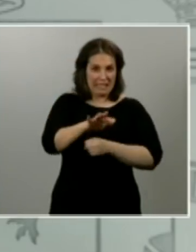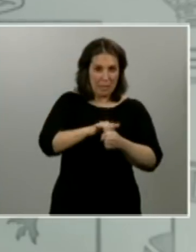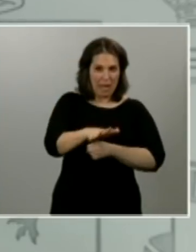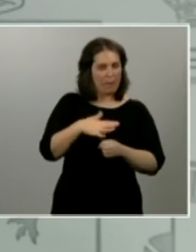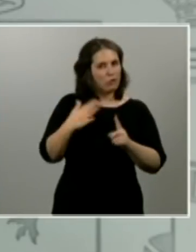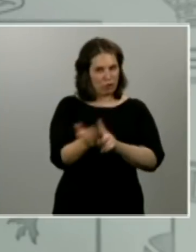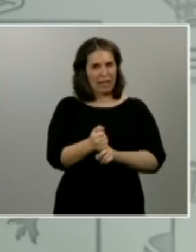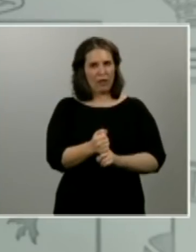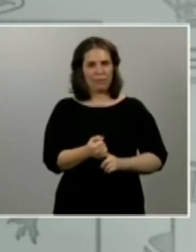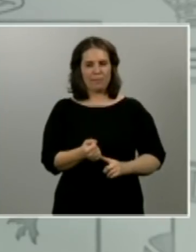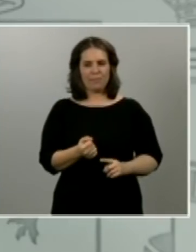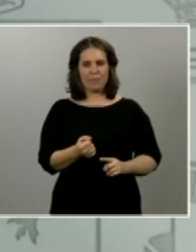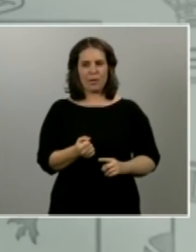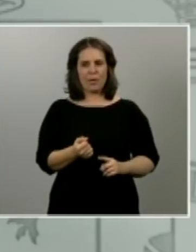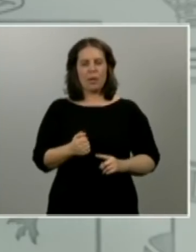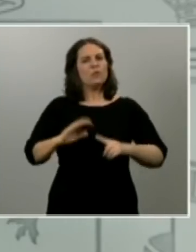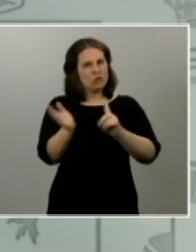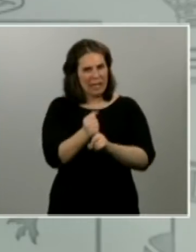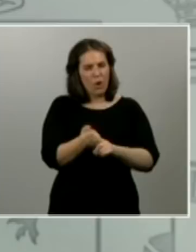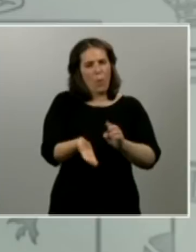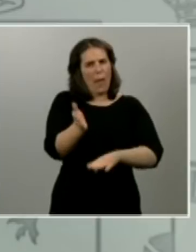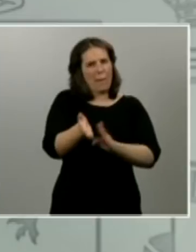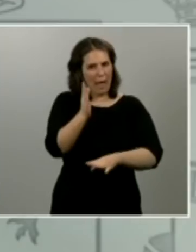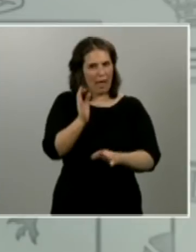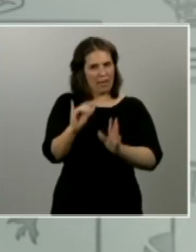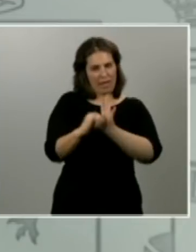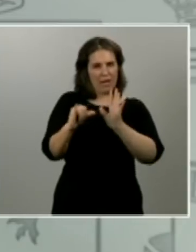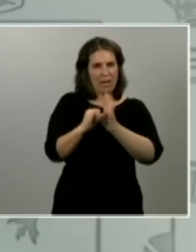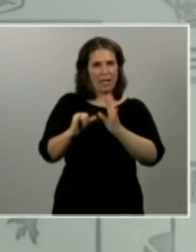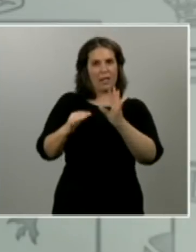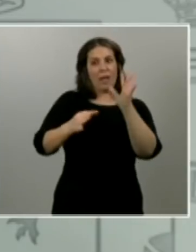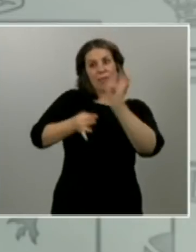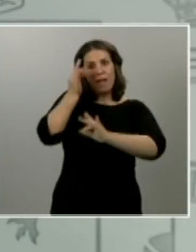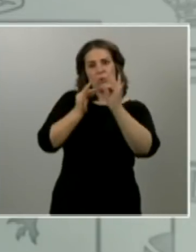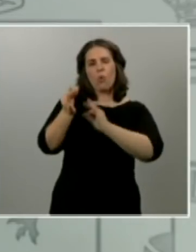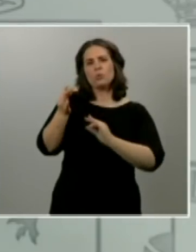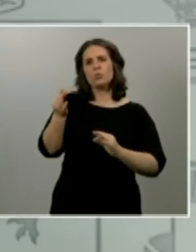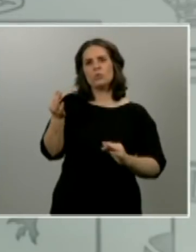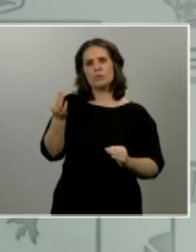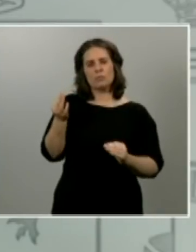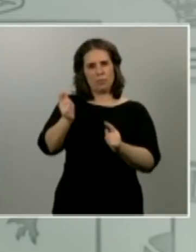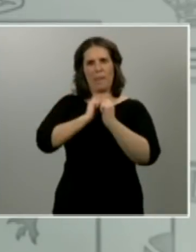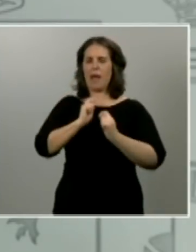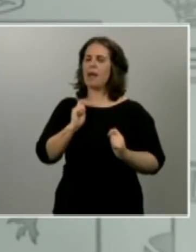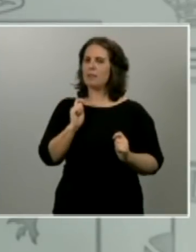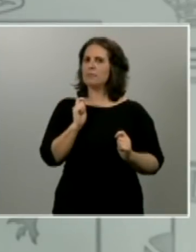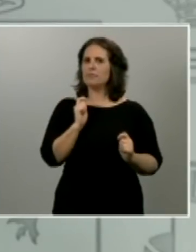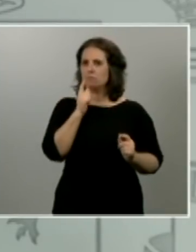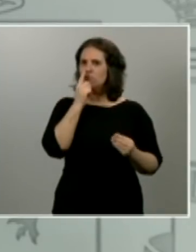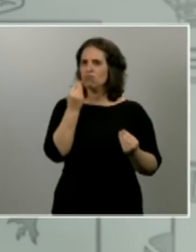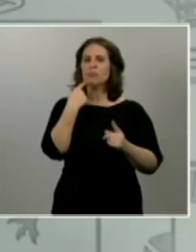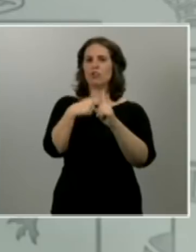muy cerca de ello los datos que tenemos pues la verdad es que en ese sentido son muy alentadores es verdad que los españoles pues han entendido